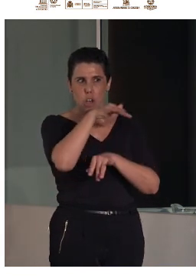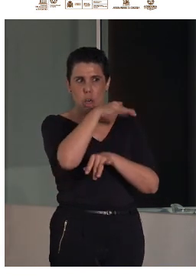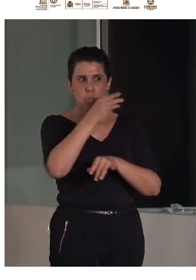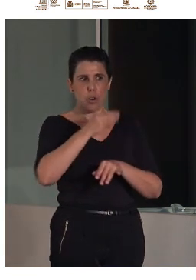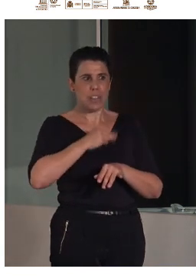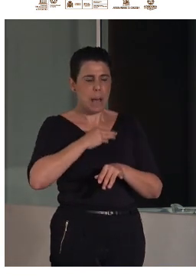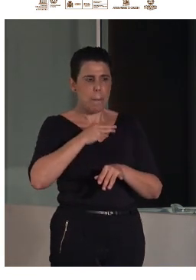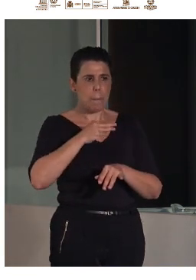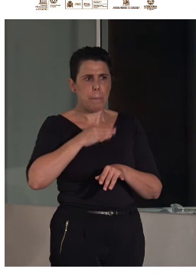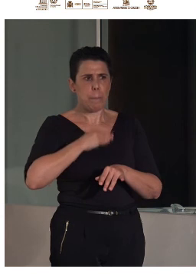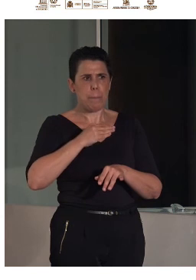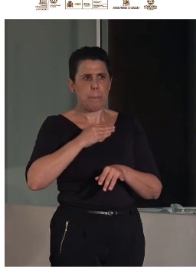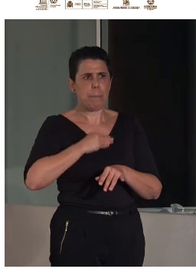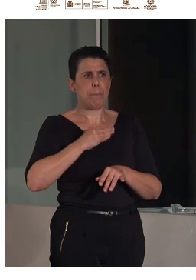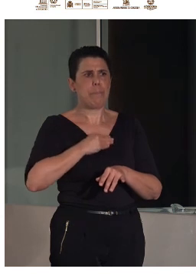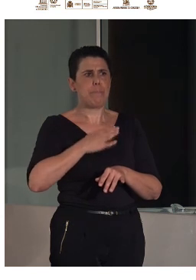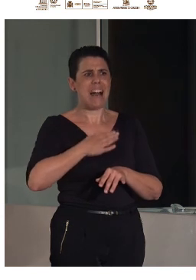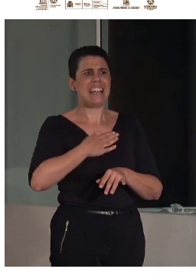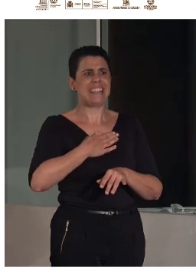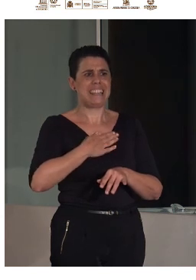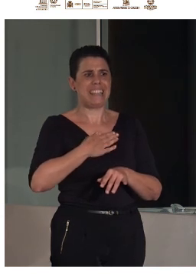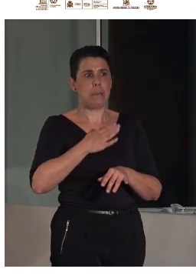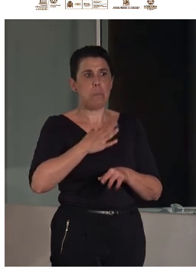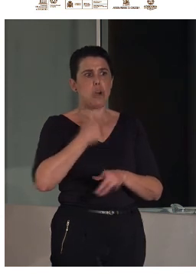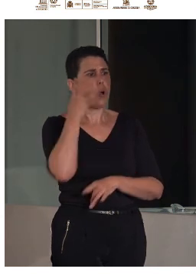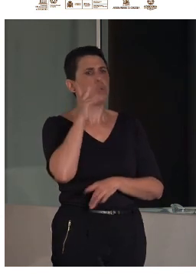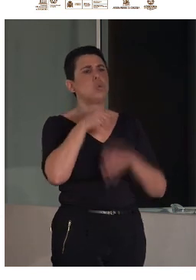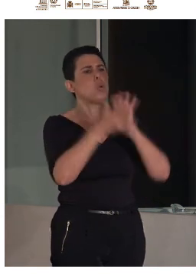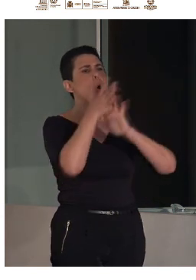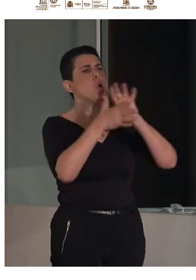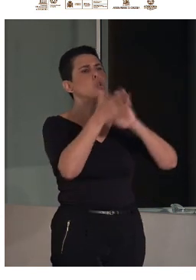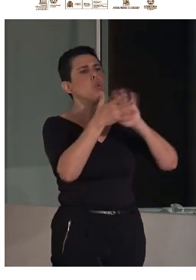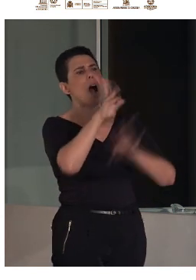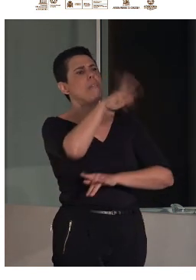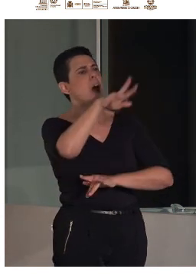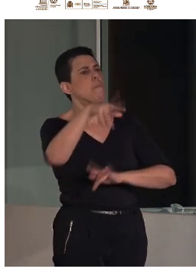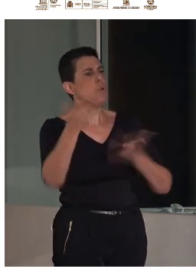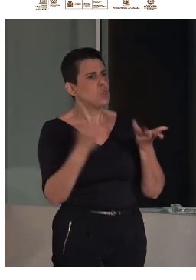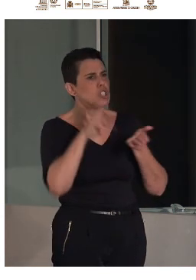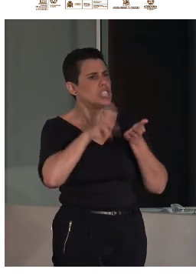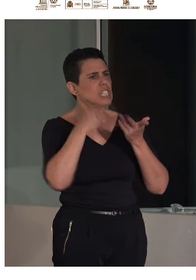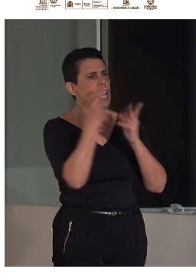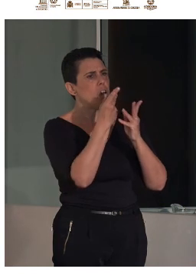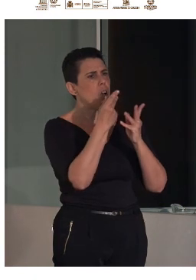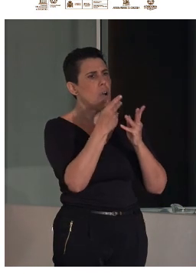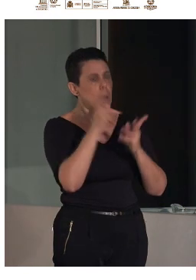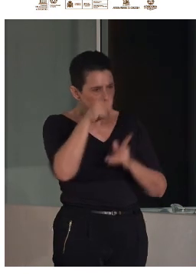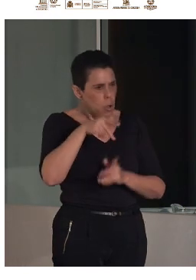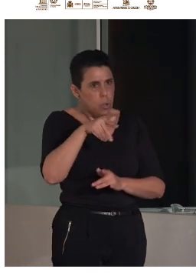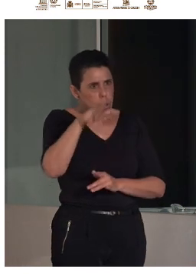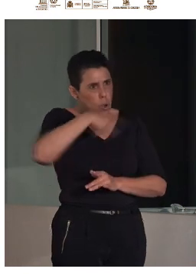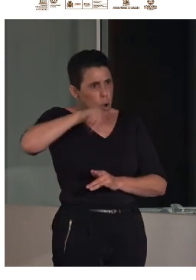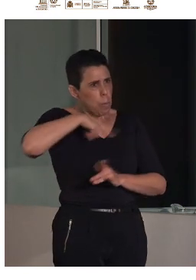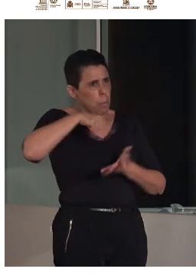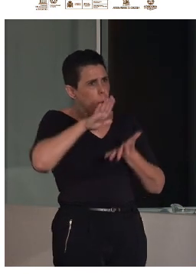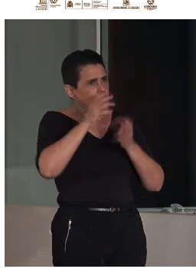una exhibición? los ejemplos que he puesto son todos son de museos que tienen una colección pero habéis trabajado en sitios que no tienen una